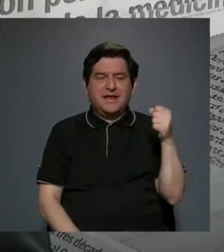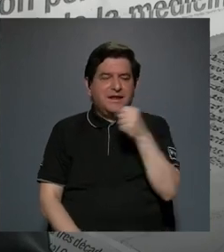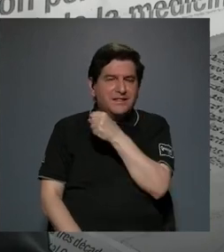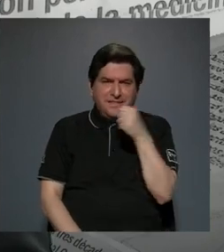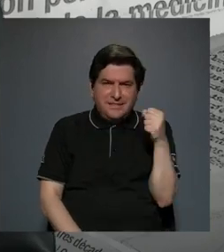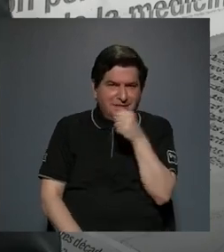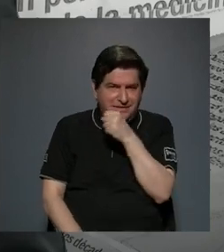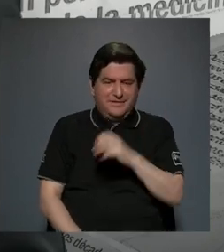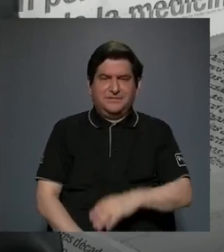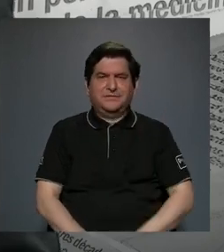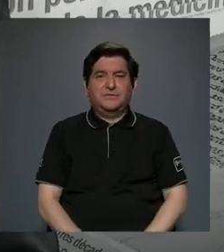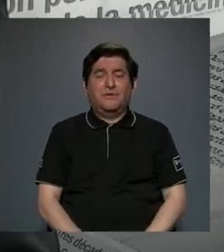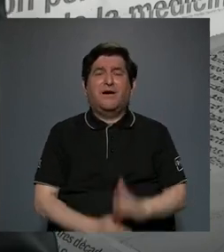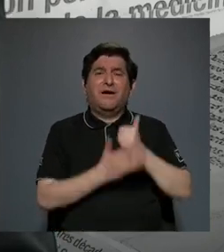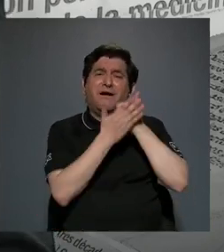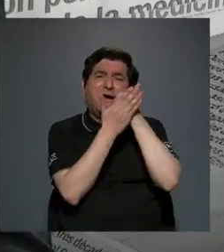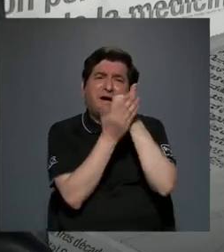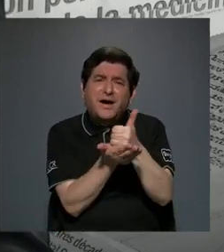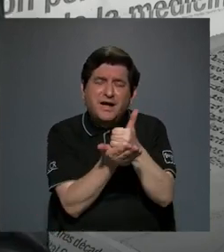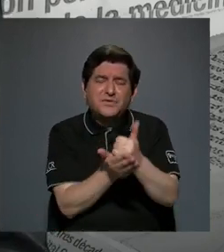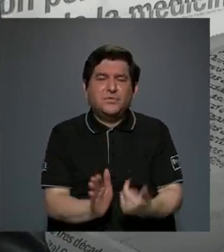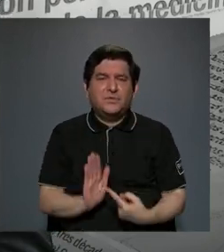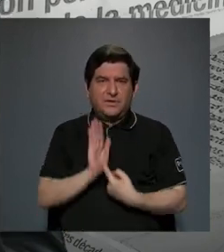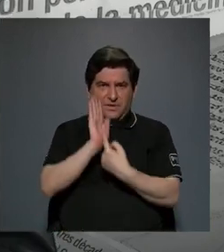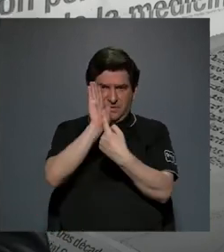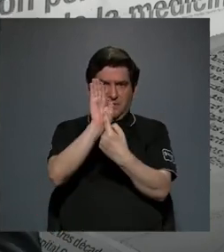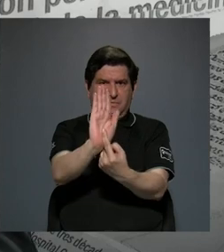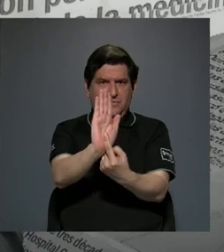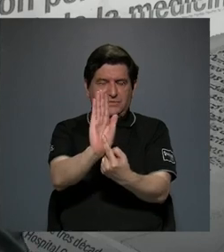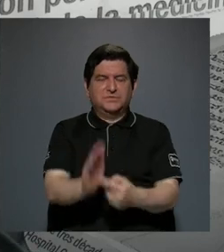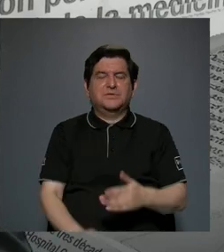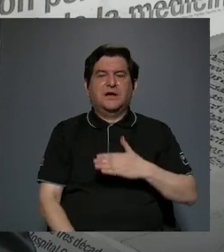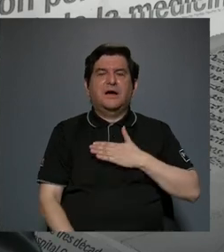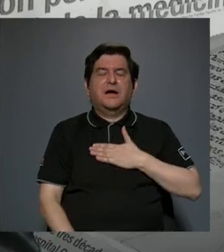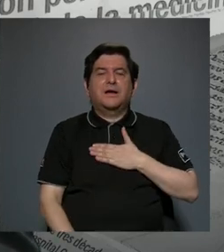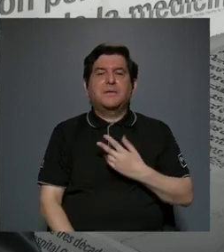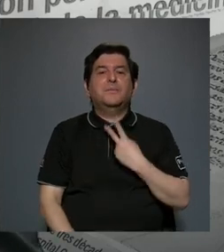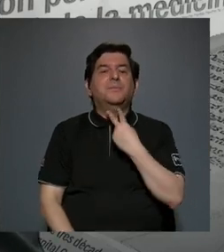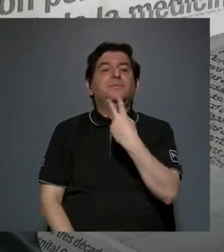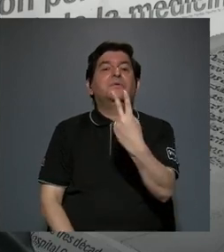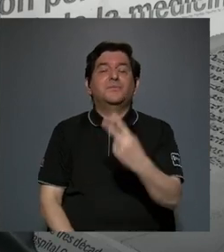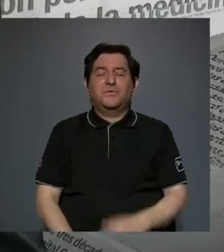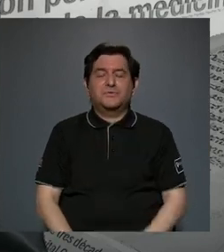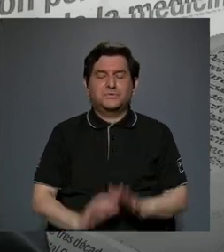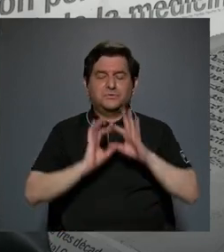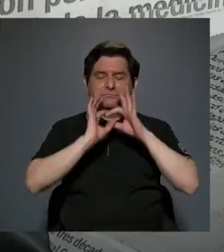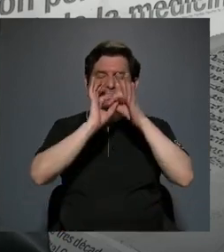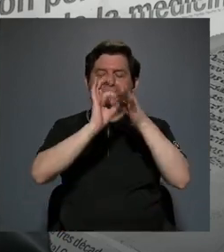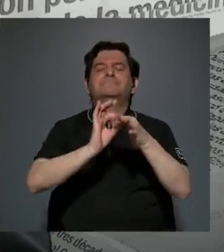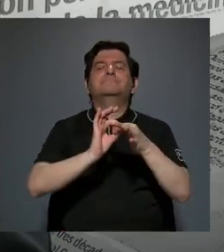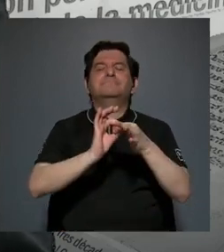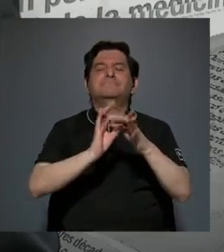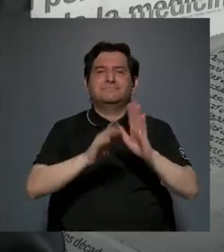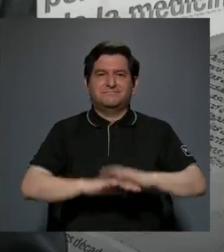canto coral ayuda a expresar mi voz en armonía